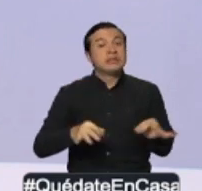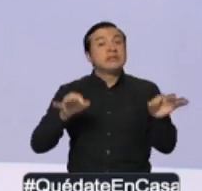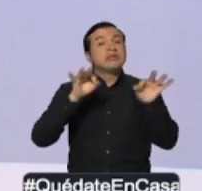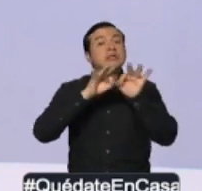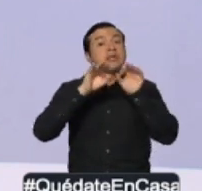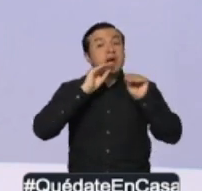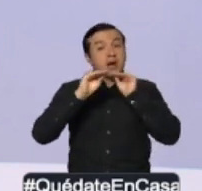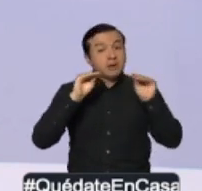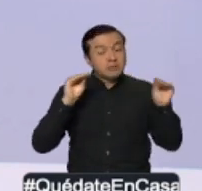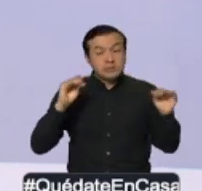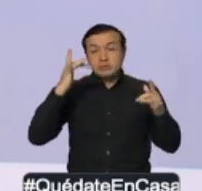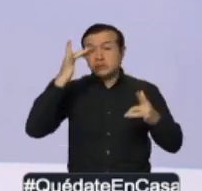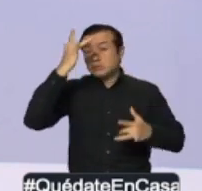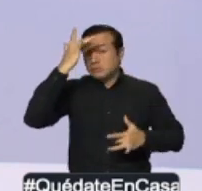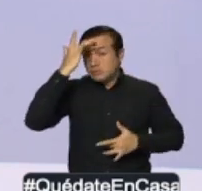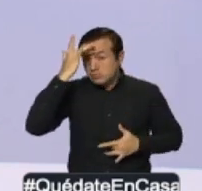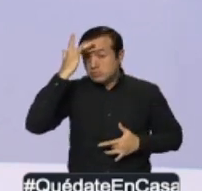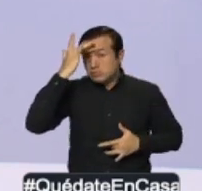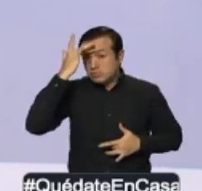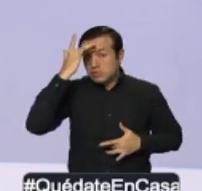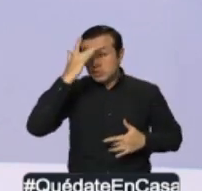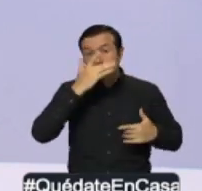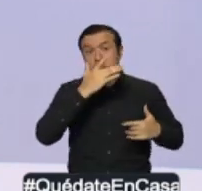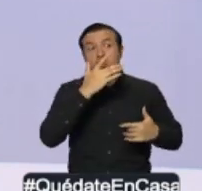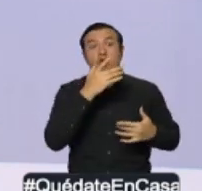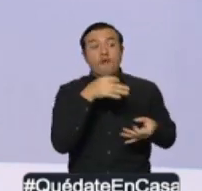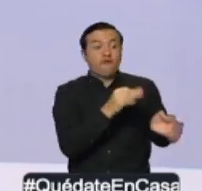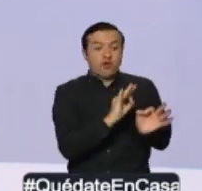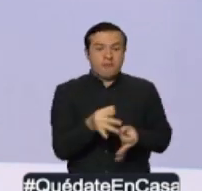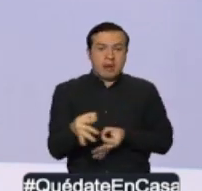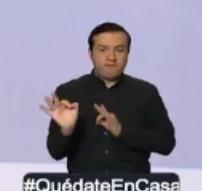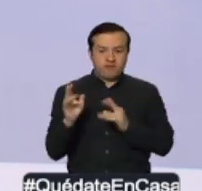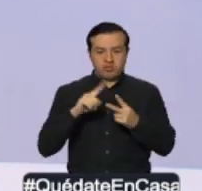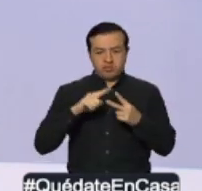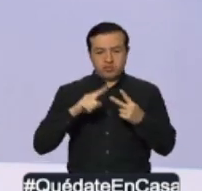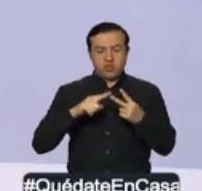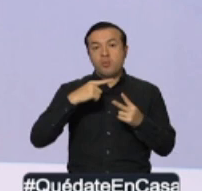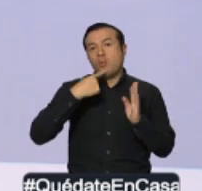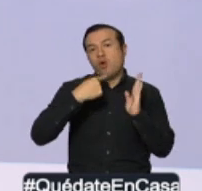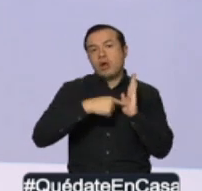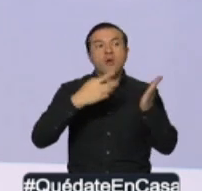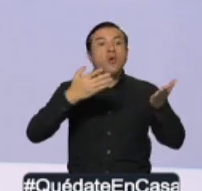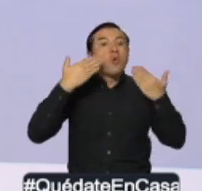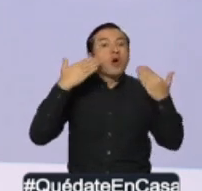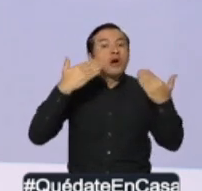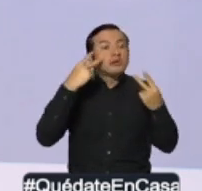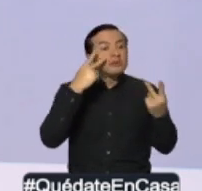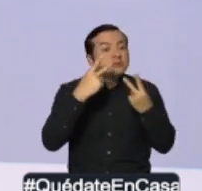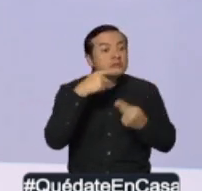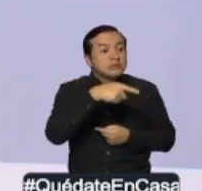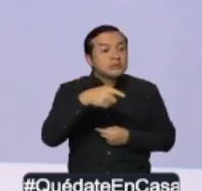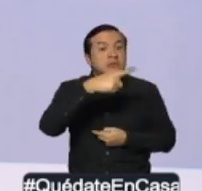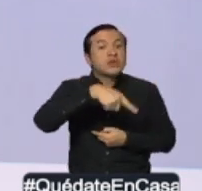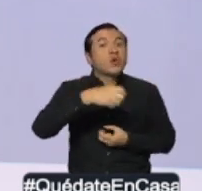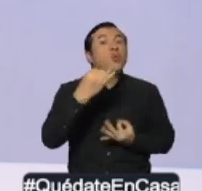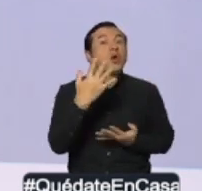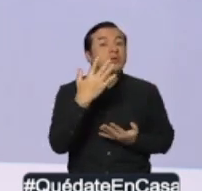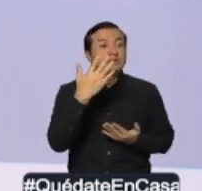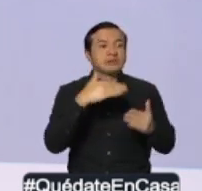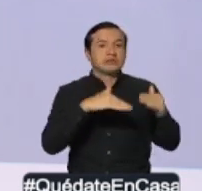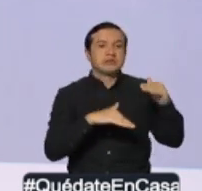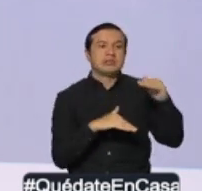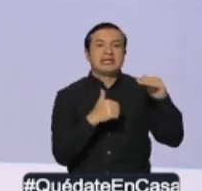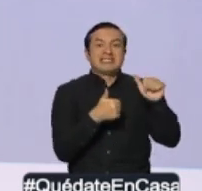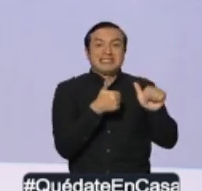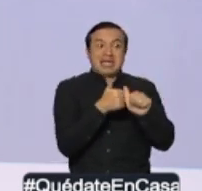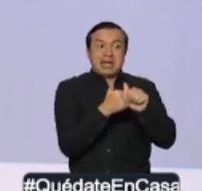recordar que la pandemia se ha comportado en dos escenarios distintos. En el caso de Guayaquil, hemos estimado que pronto alcanzaremos el pico de la